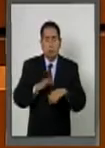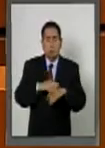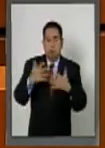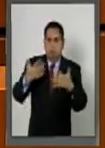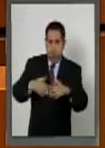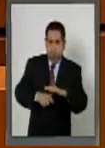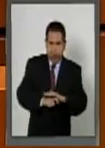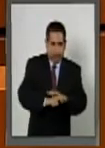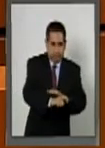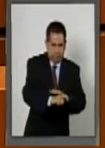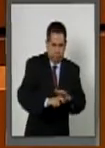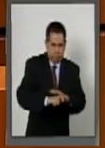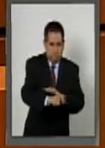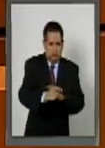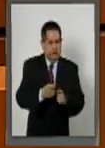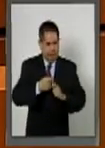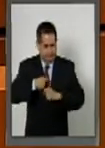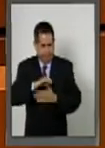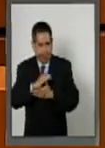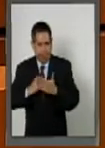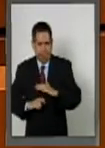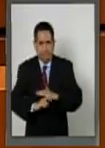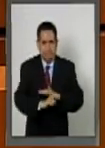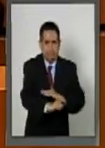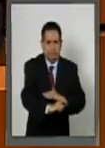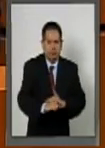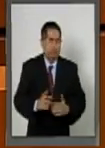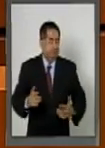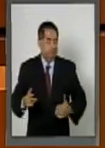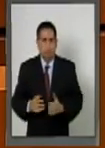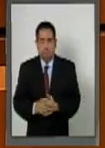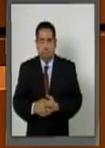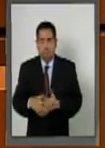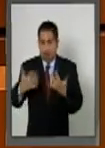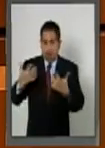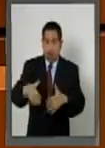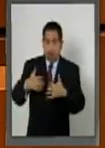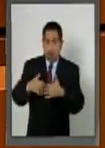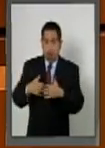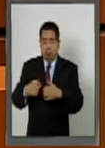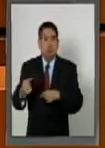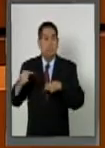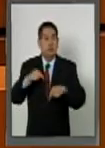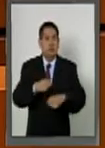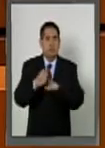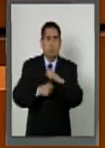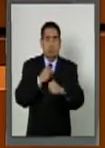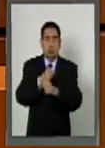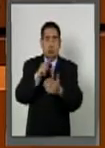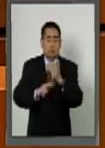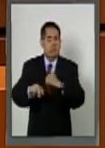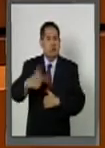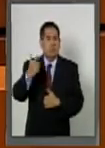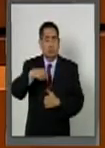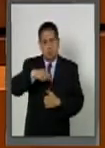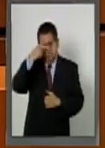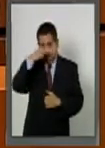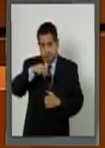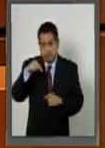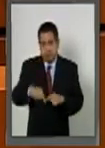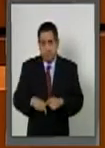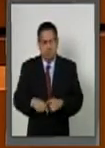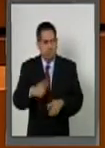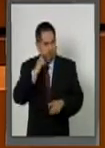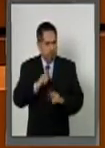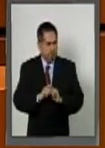sobornaba a cambio de contratos. Y esa empresa llegó en el 2012 a México a